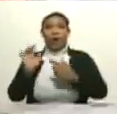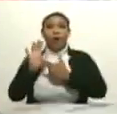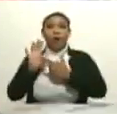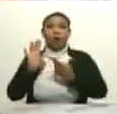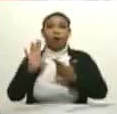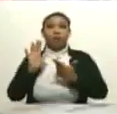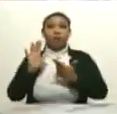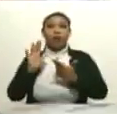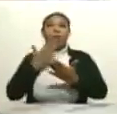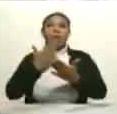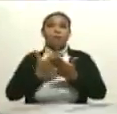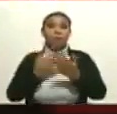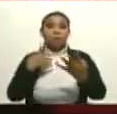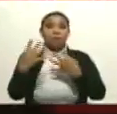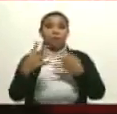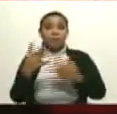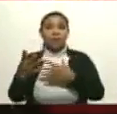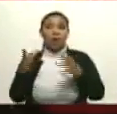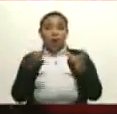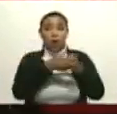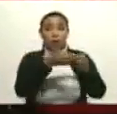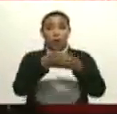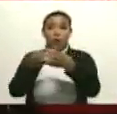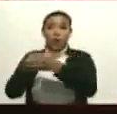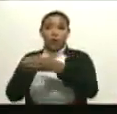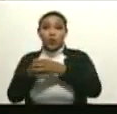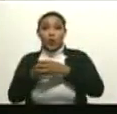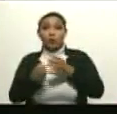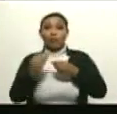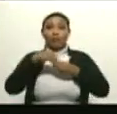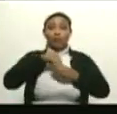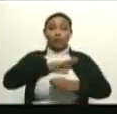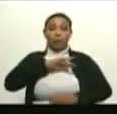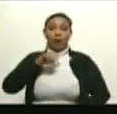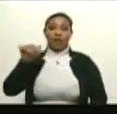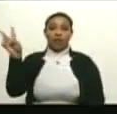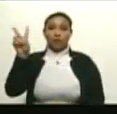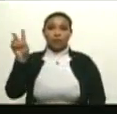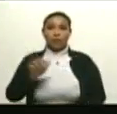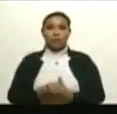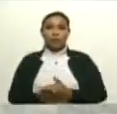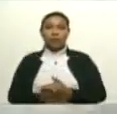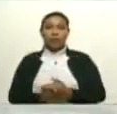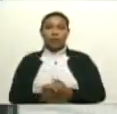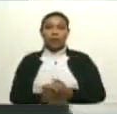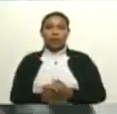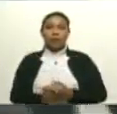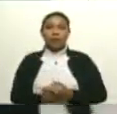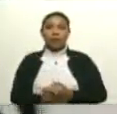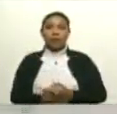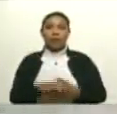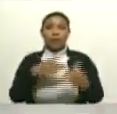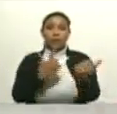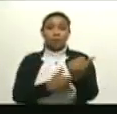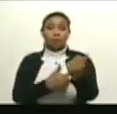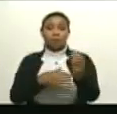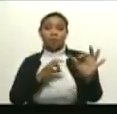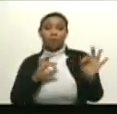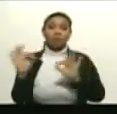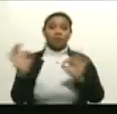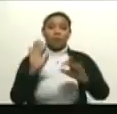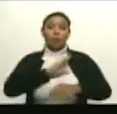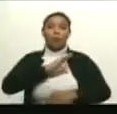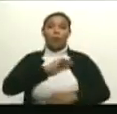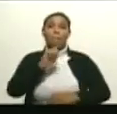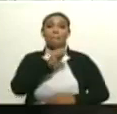que giren nuestras agrupaciones regionales por dentro de la propia Venezuela. Nuestros hermanos de la Compañía Regional de Teatro de Portuguesa,